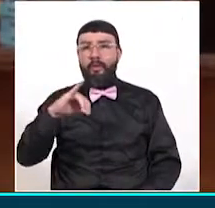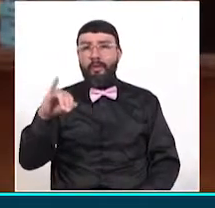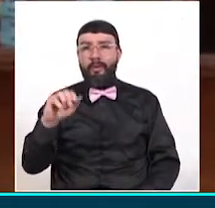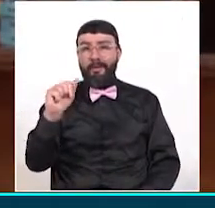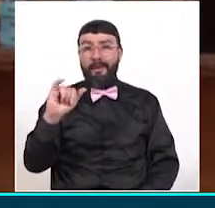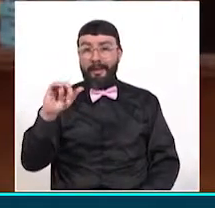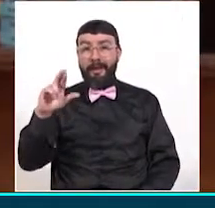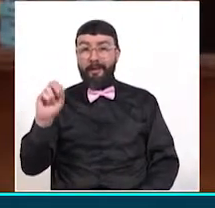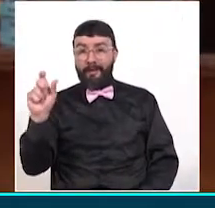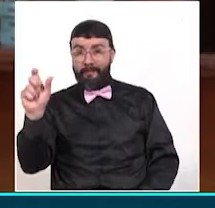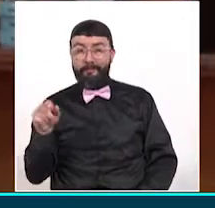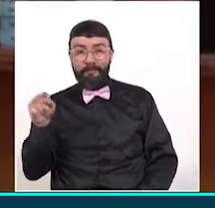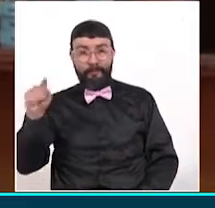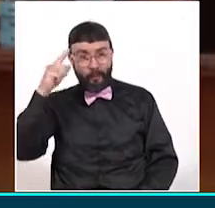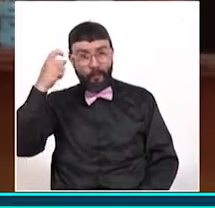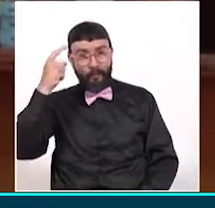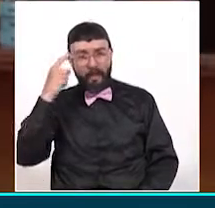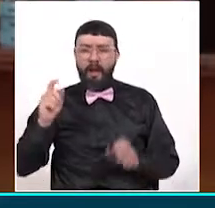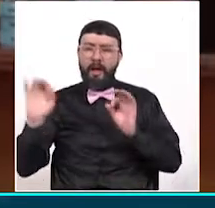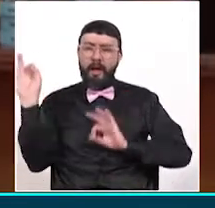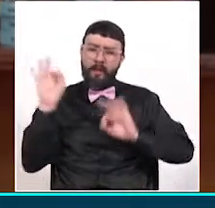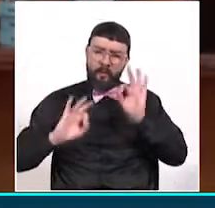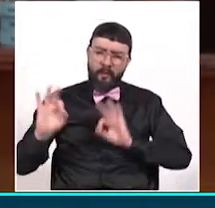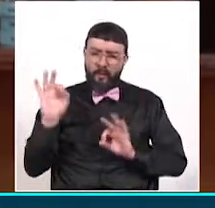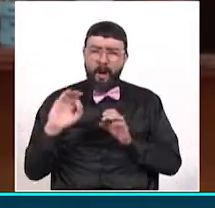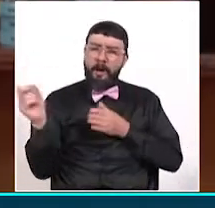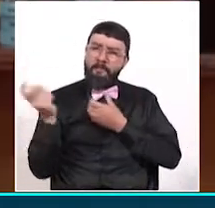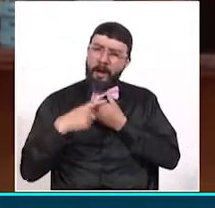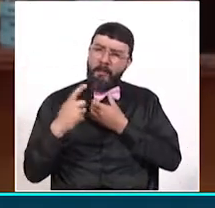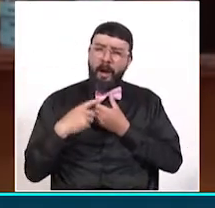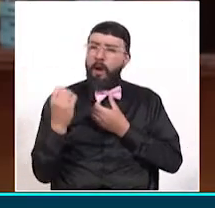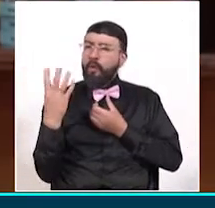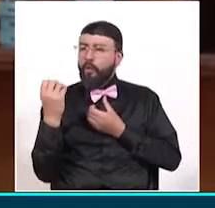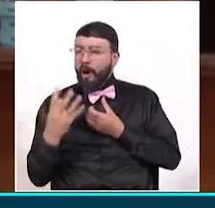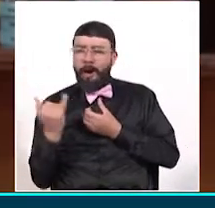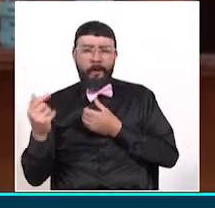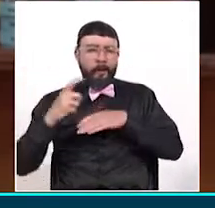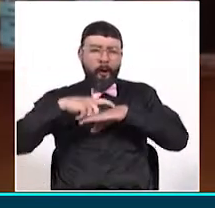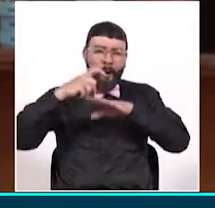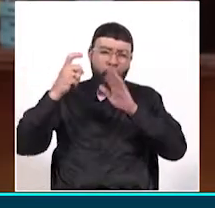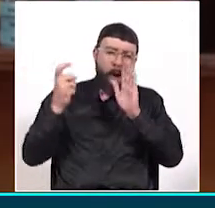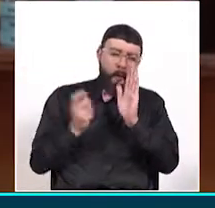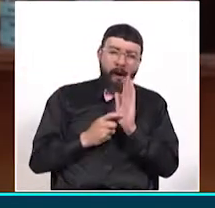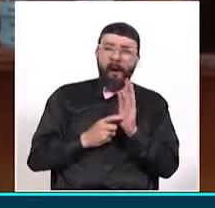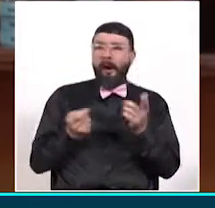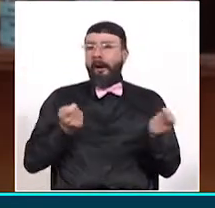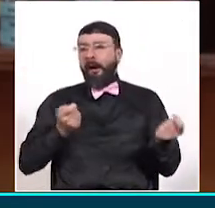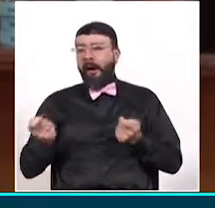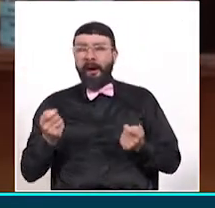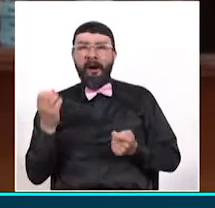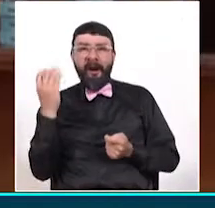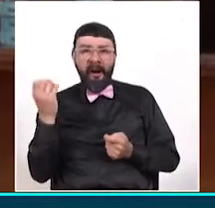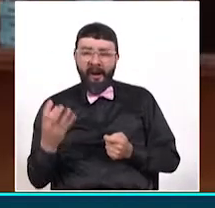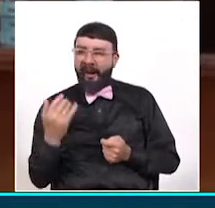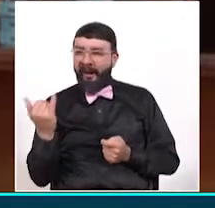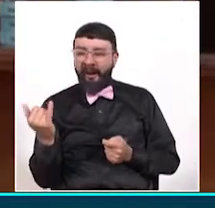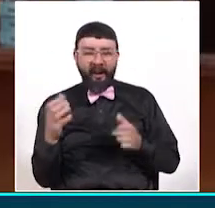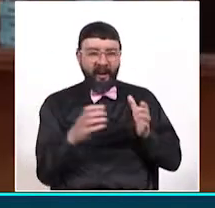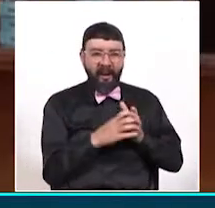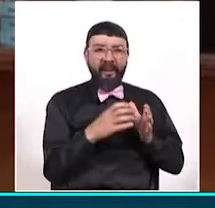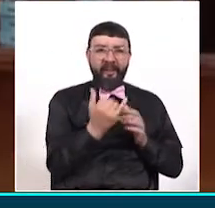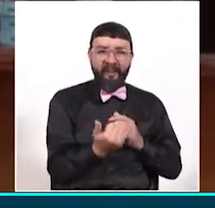en una etapa de alistamiento donde estamos haciendo un inventario de todos los puestos o puntos